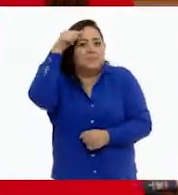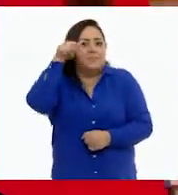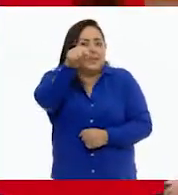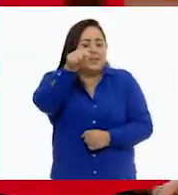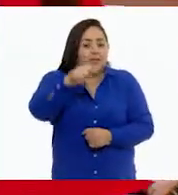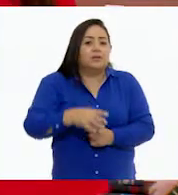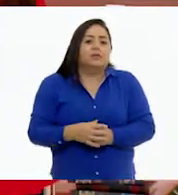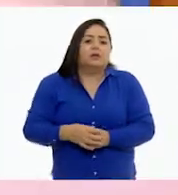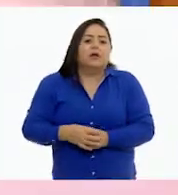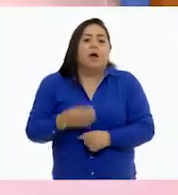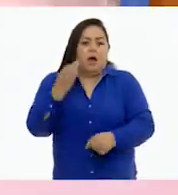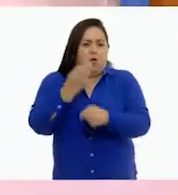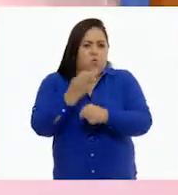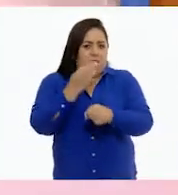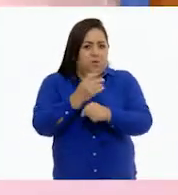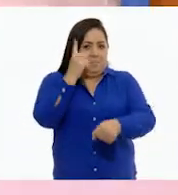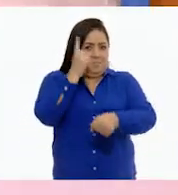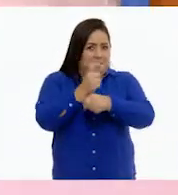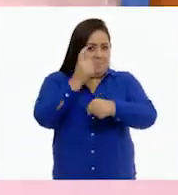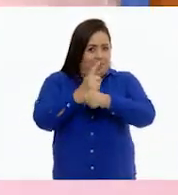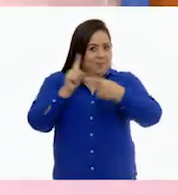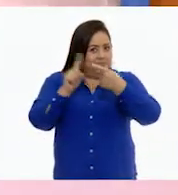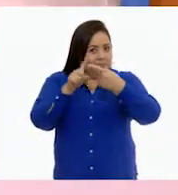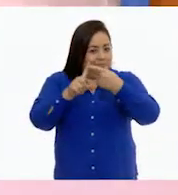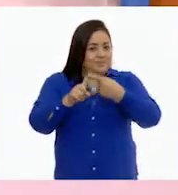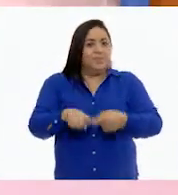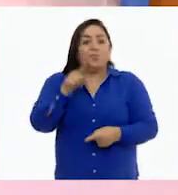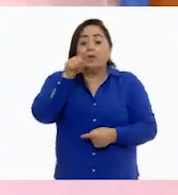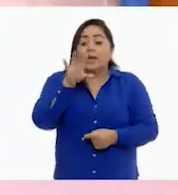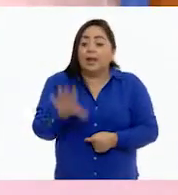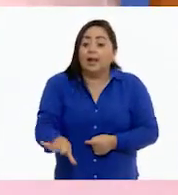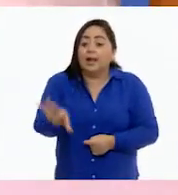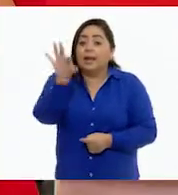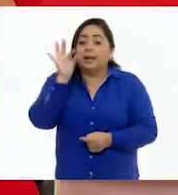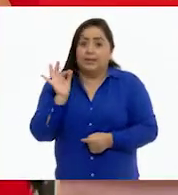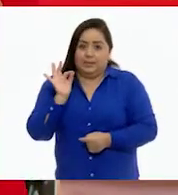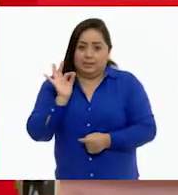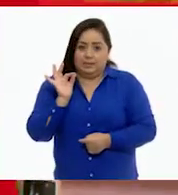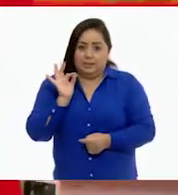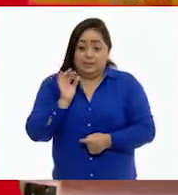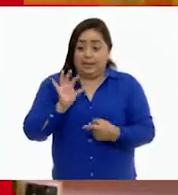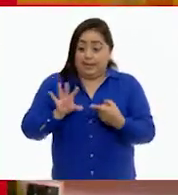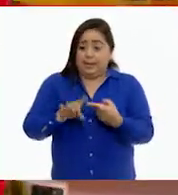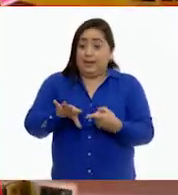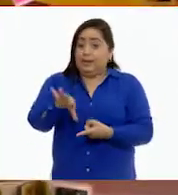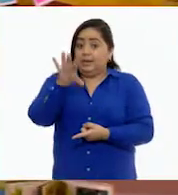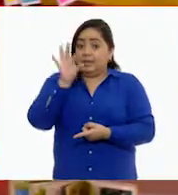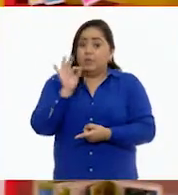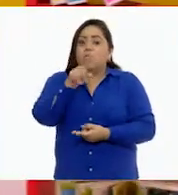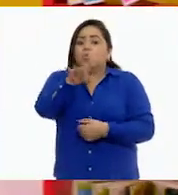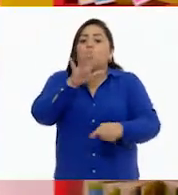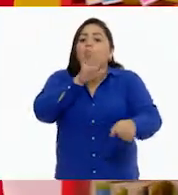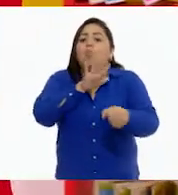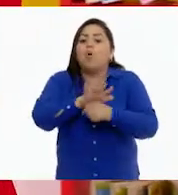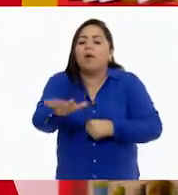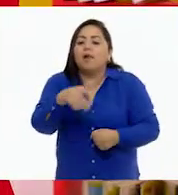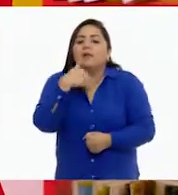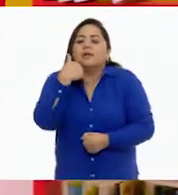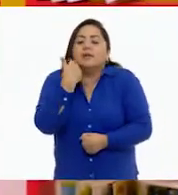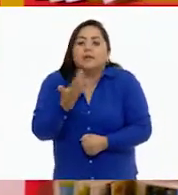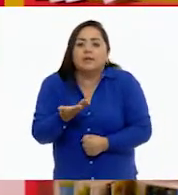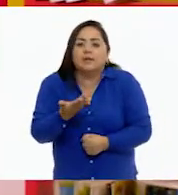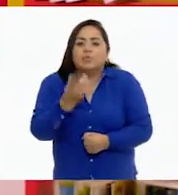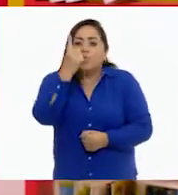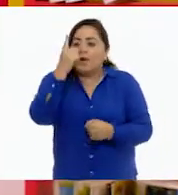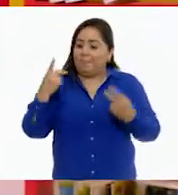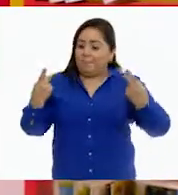¿de acuerdo? Entonces, vámonos con esta primer parte. Elegir. Elegir es seleccionar o preferir